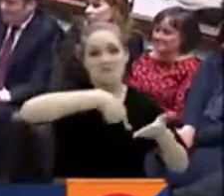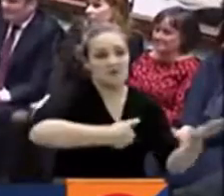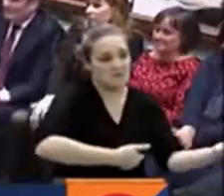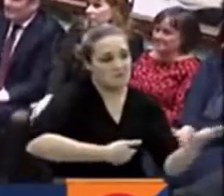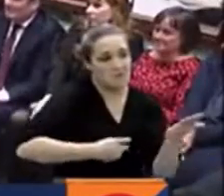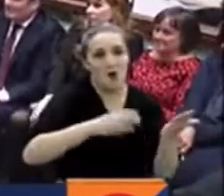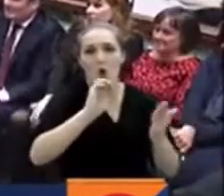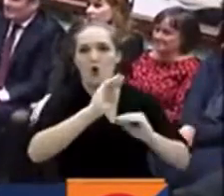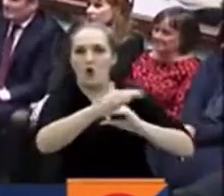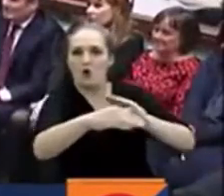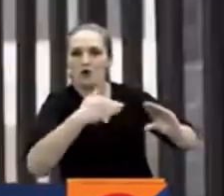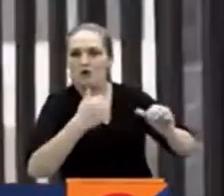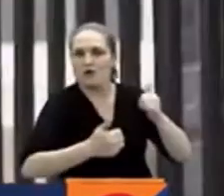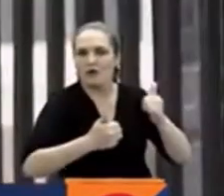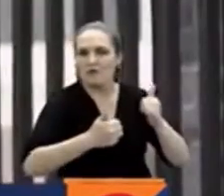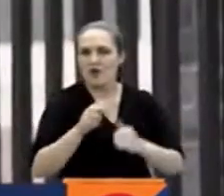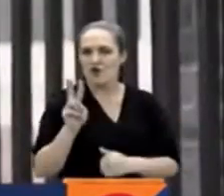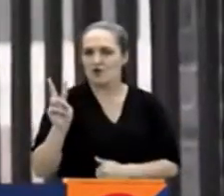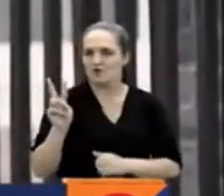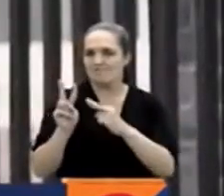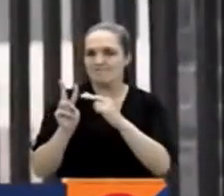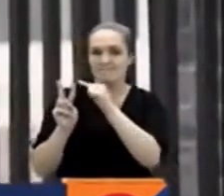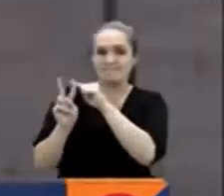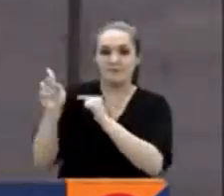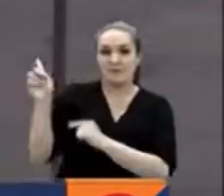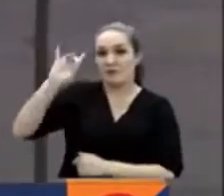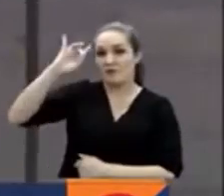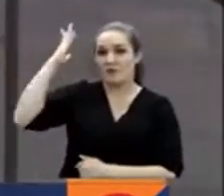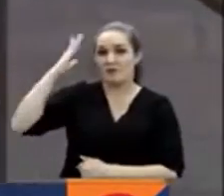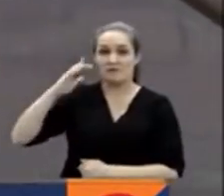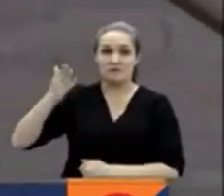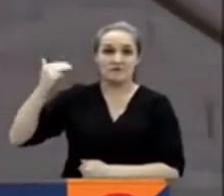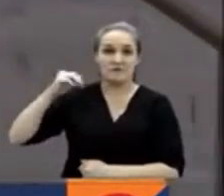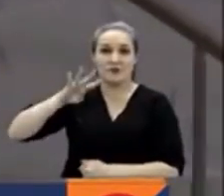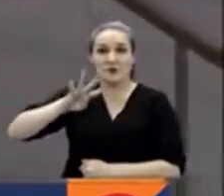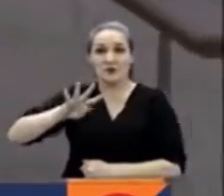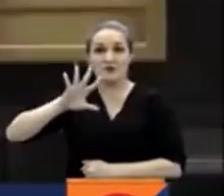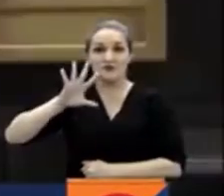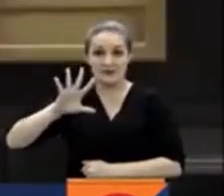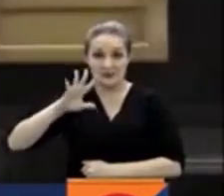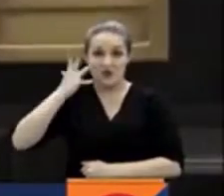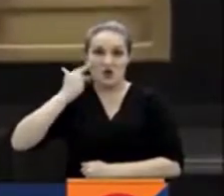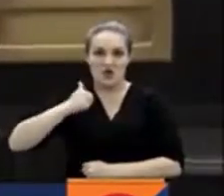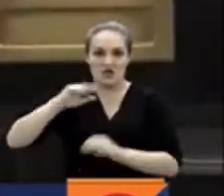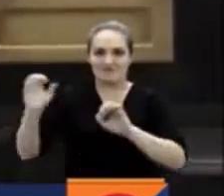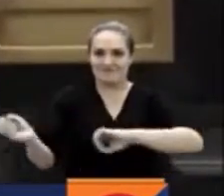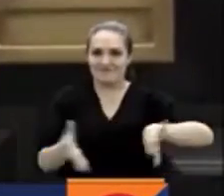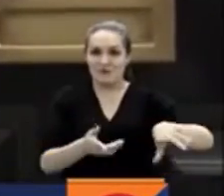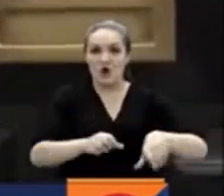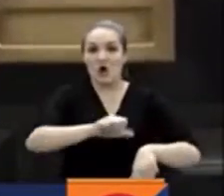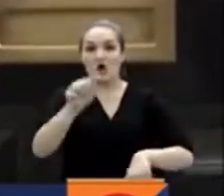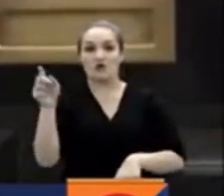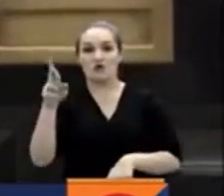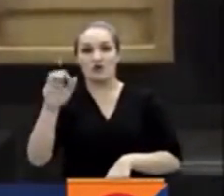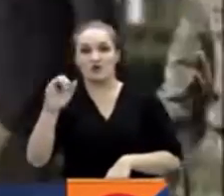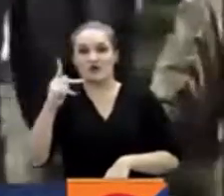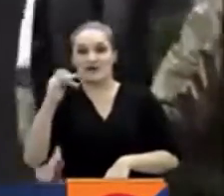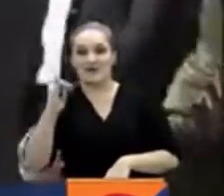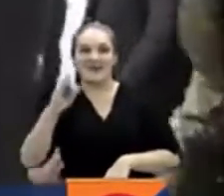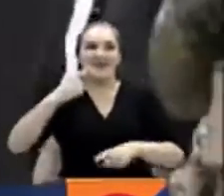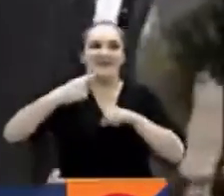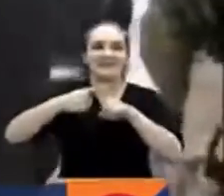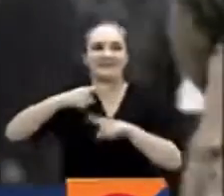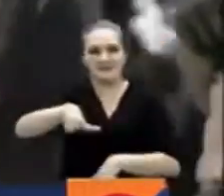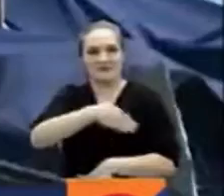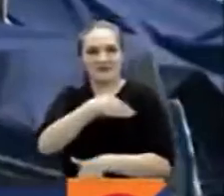Resuenan con más fuerza dos nombres, Boris Johnson, quien lleva 45 días fuera del cargo, y Rishi Sunak, antes titular de Economía.